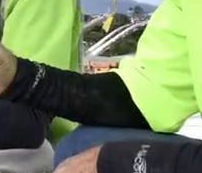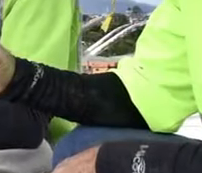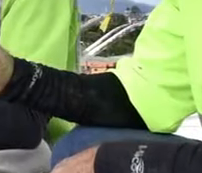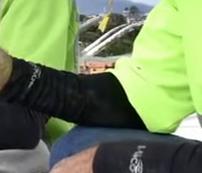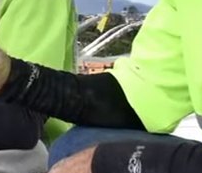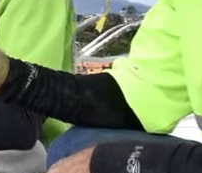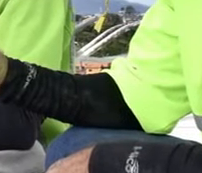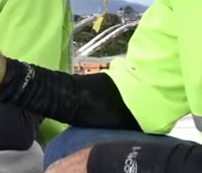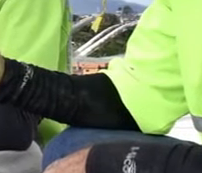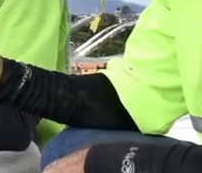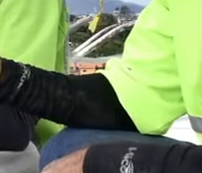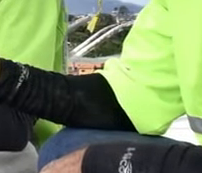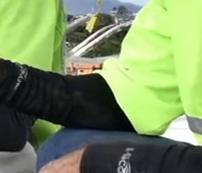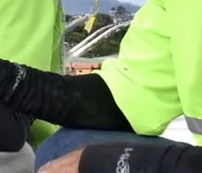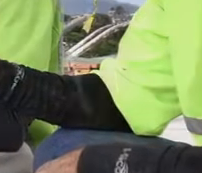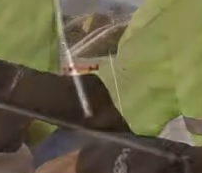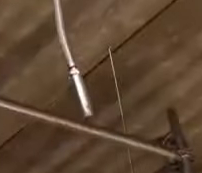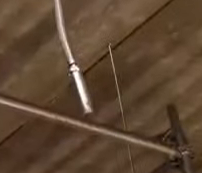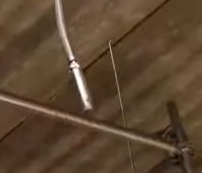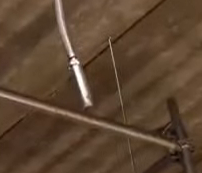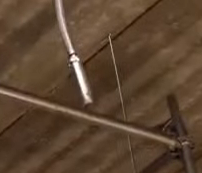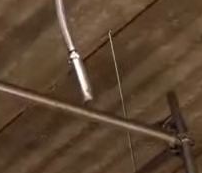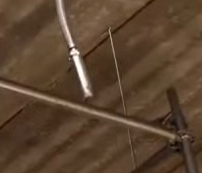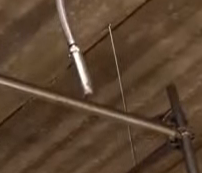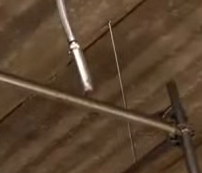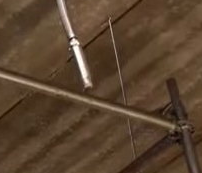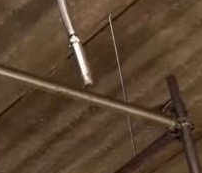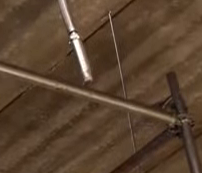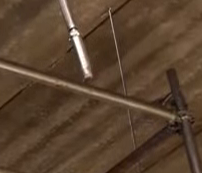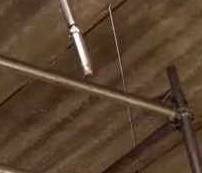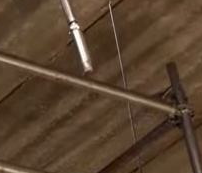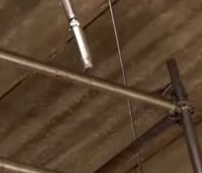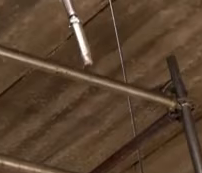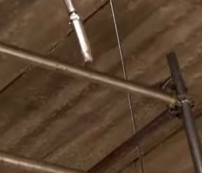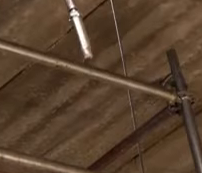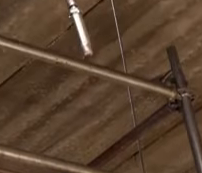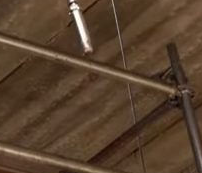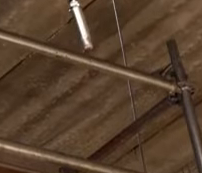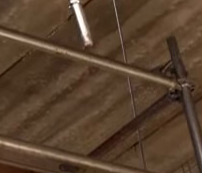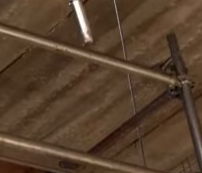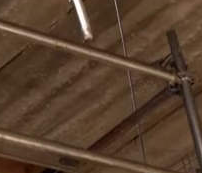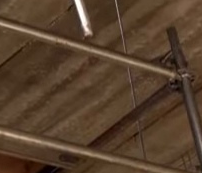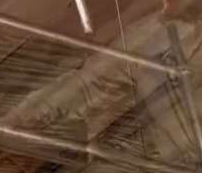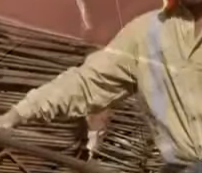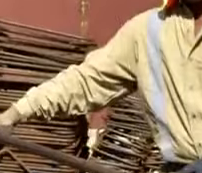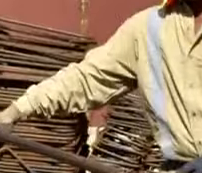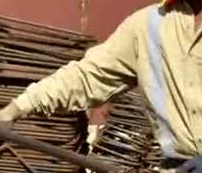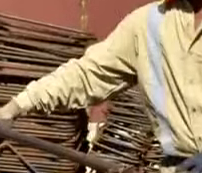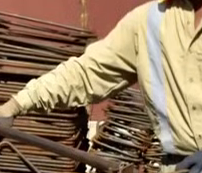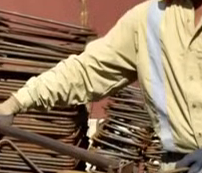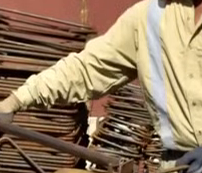medidas sistemáticas planificadas y coordinadas para evitar la exposición a peligros que podrían provocar lesiones o enfermedades profesionales